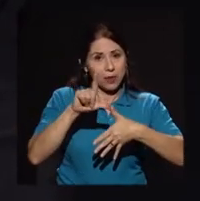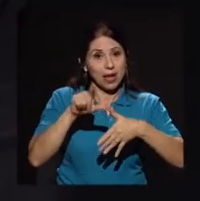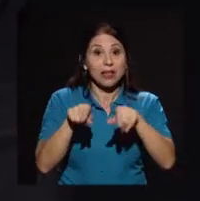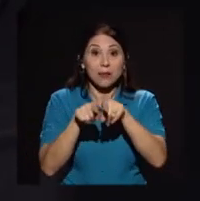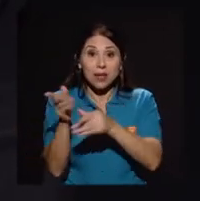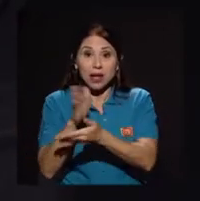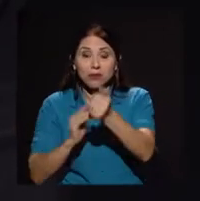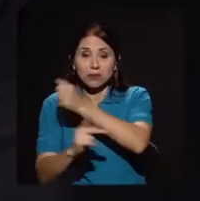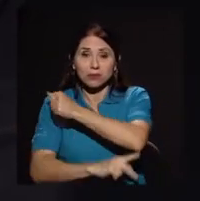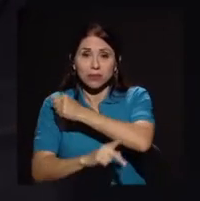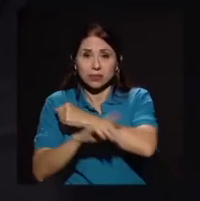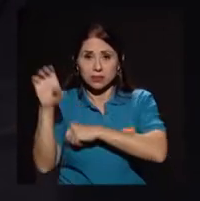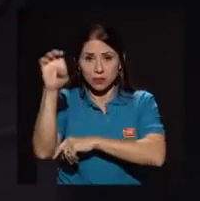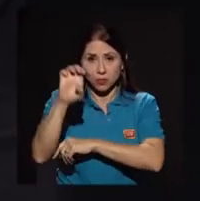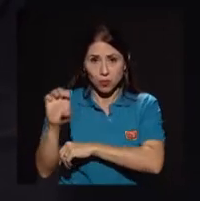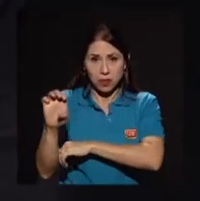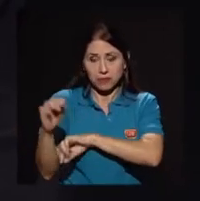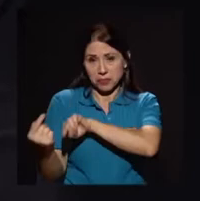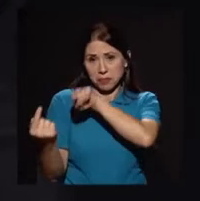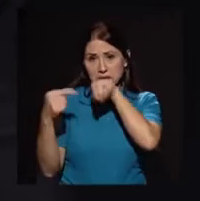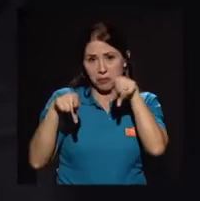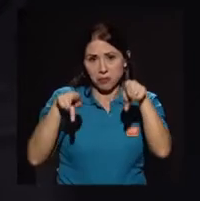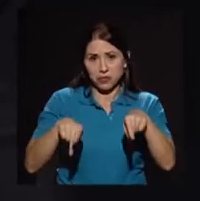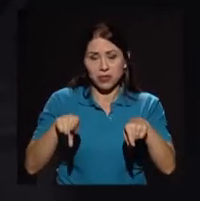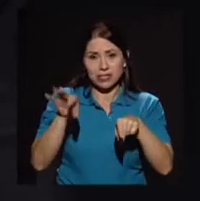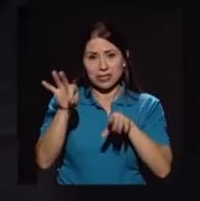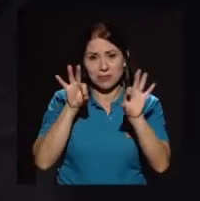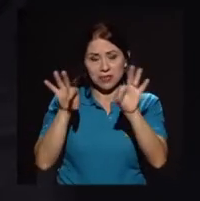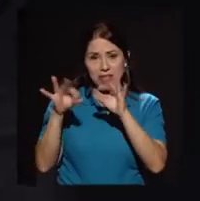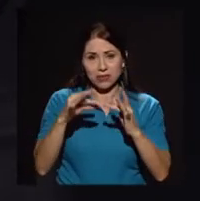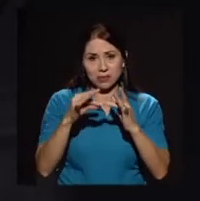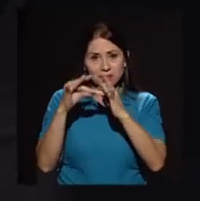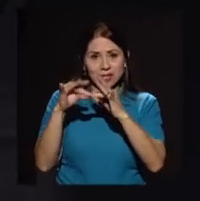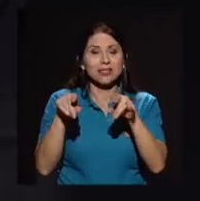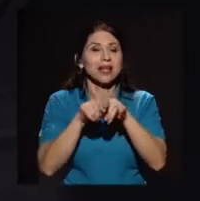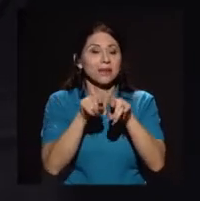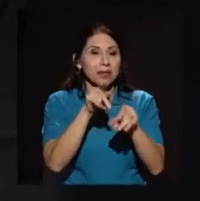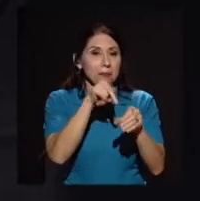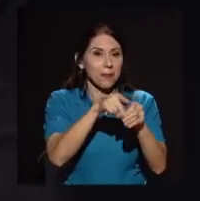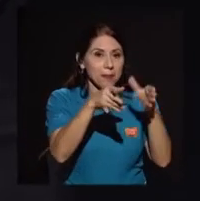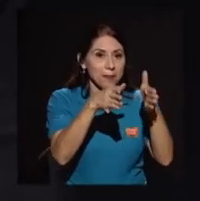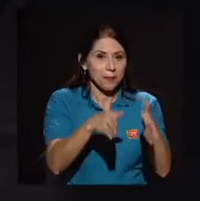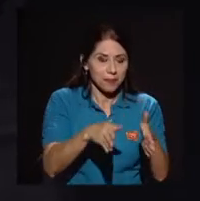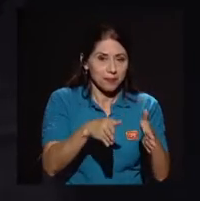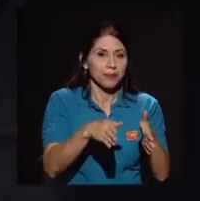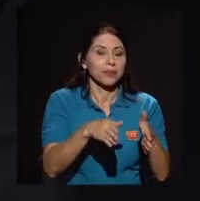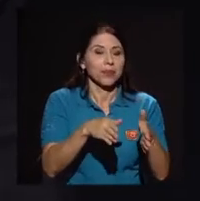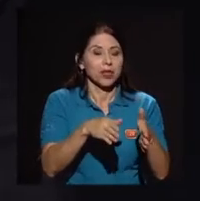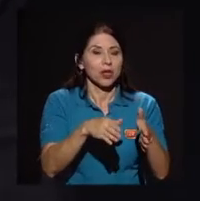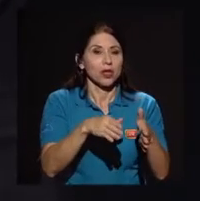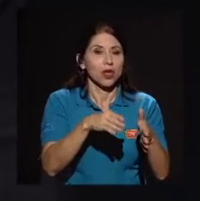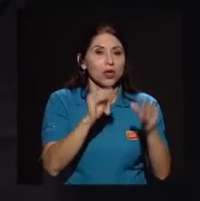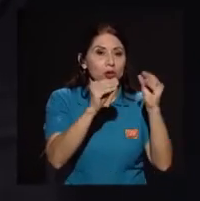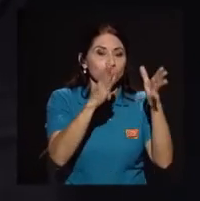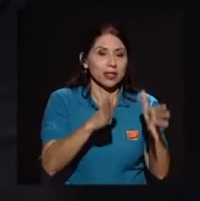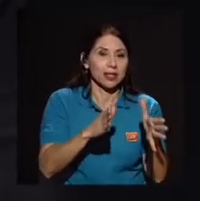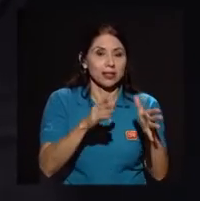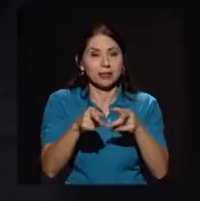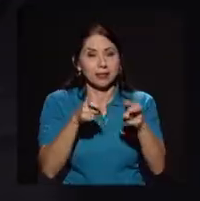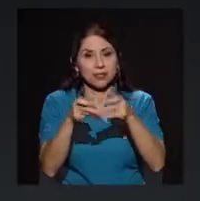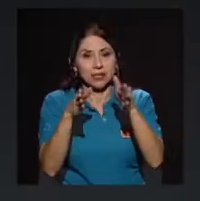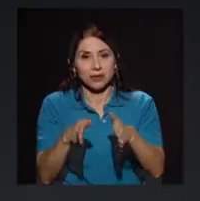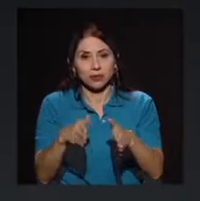invitados especiales y también participaron los docentes, administrativos y los enfermeros del Sistema Nacional de Salud.